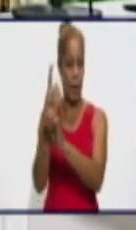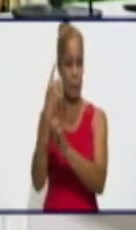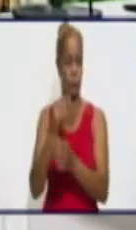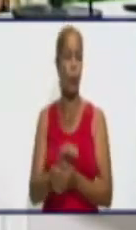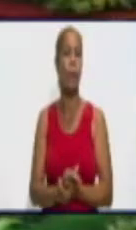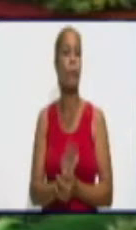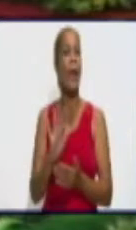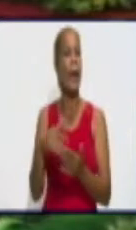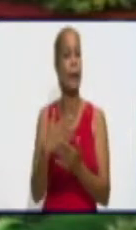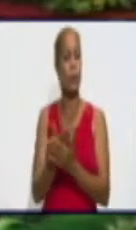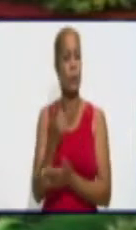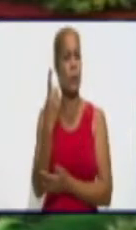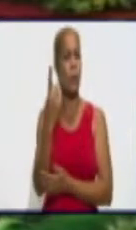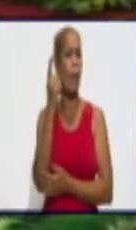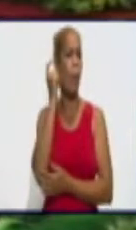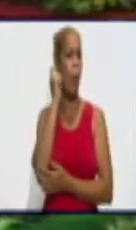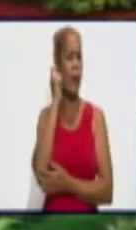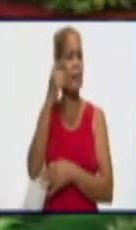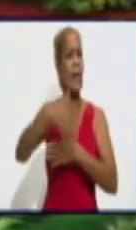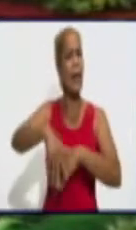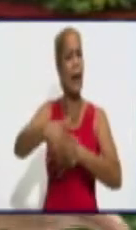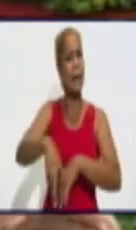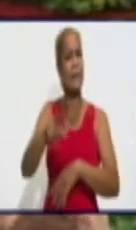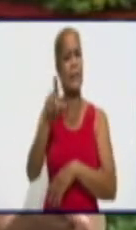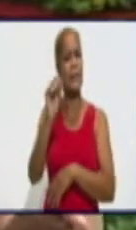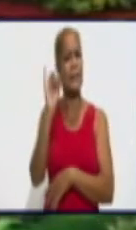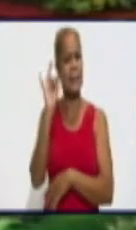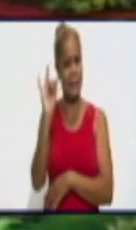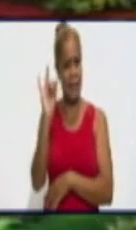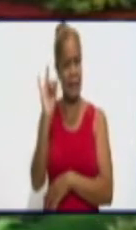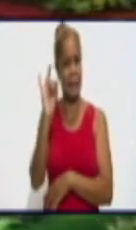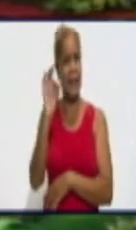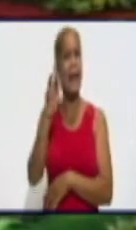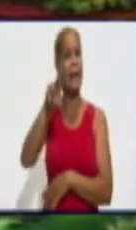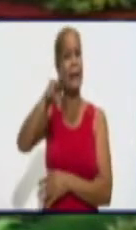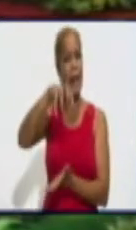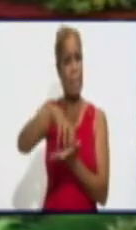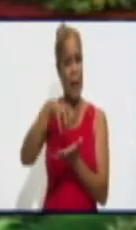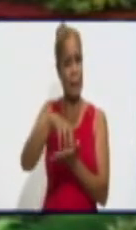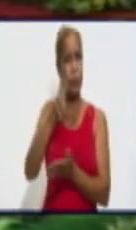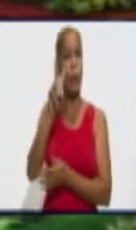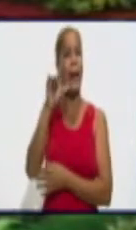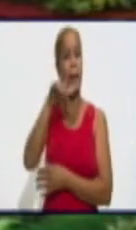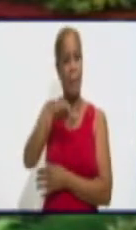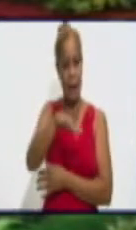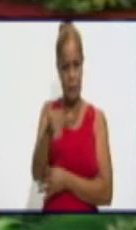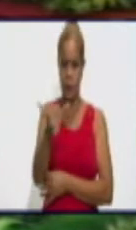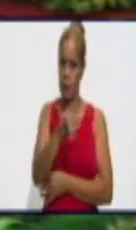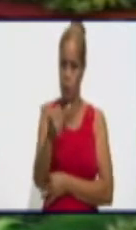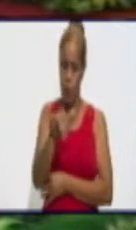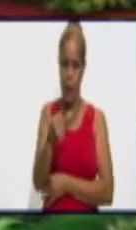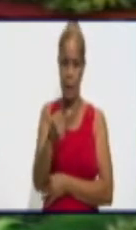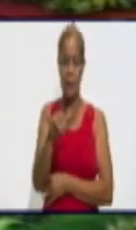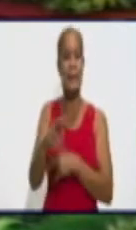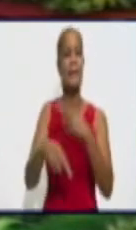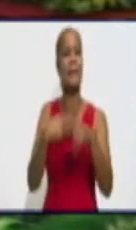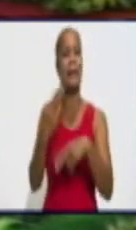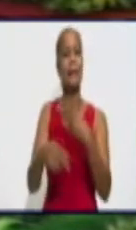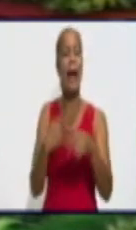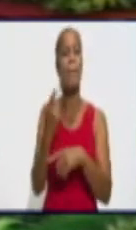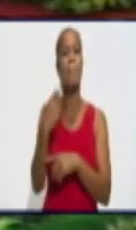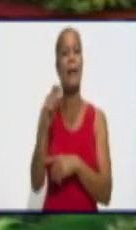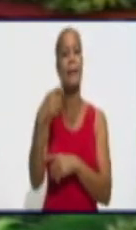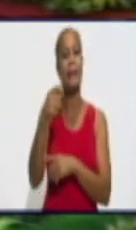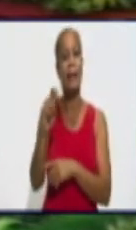Gacel, de la calle 17 del reparto del Valle, nos envió un mensaje. Como muchos otros que hemos recibido hoy, se está vendiendo el pollo, la